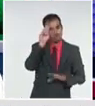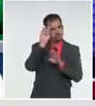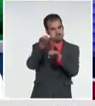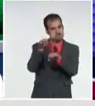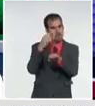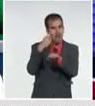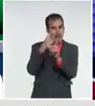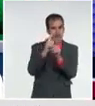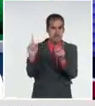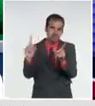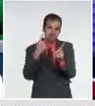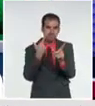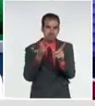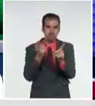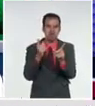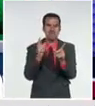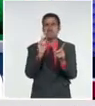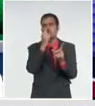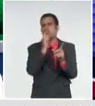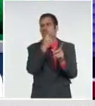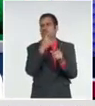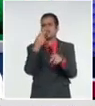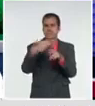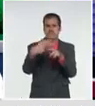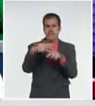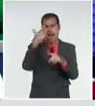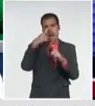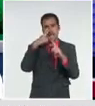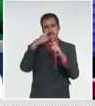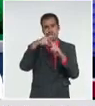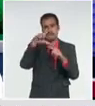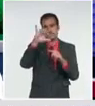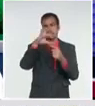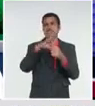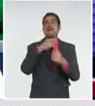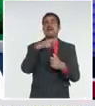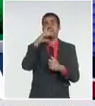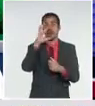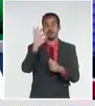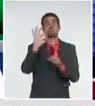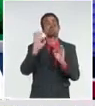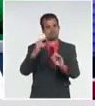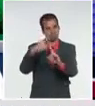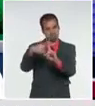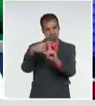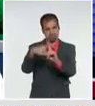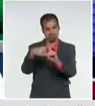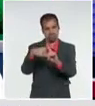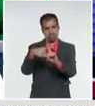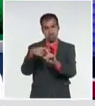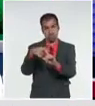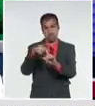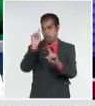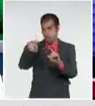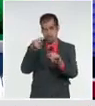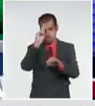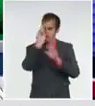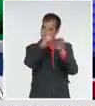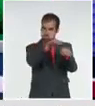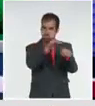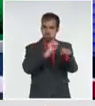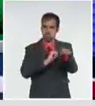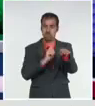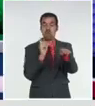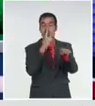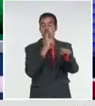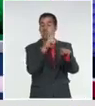se le hizo test de antígeno en un momento determinado, fue positivo, se ingresa, se confirma por el PCR